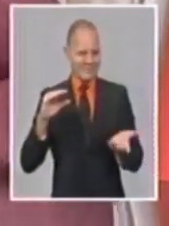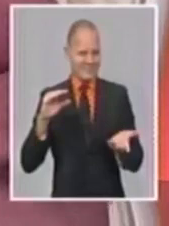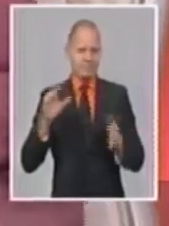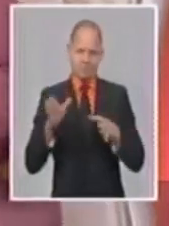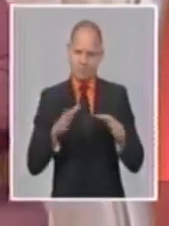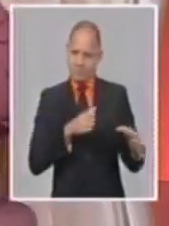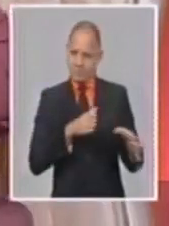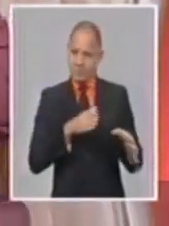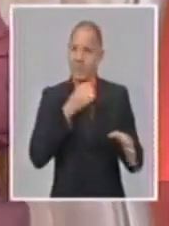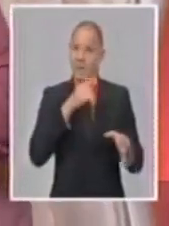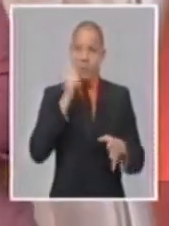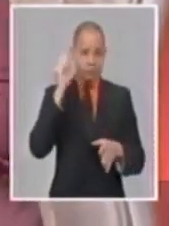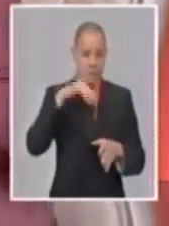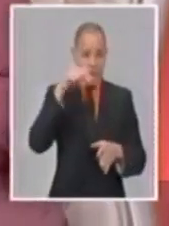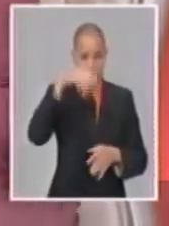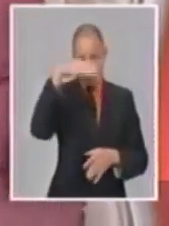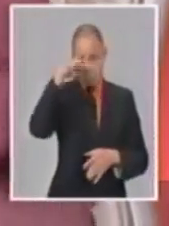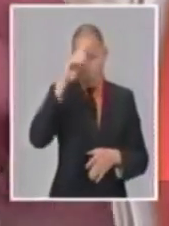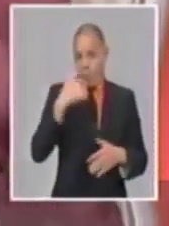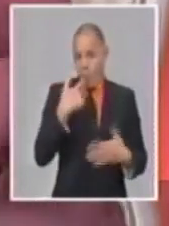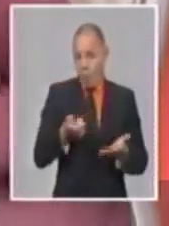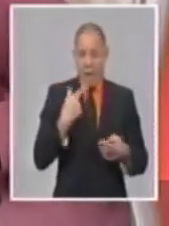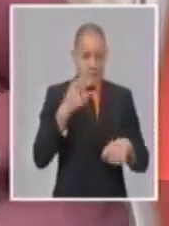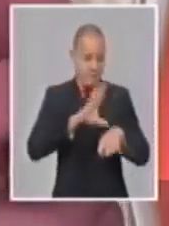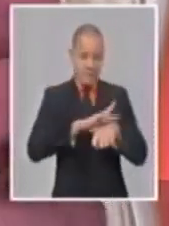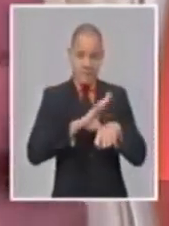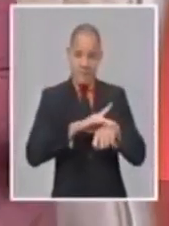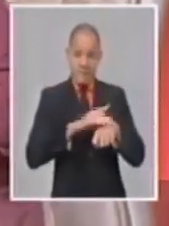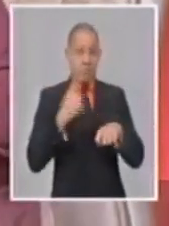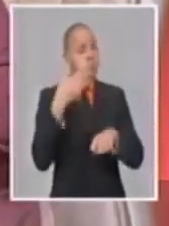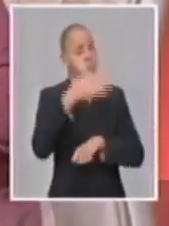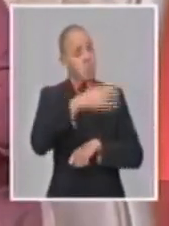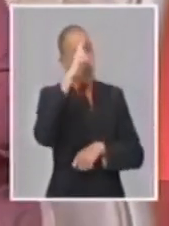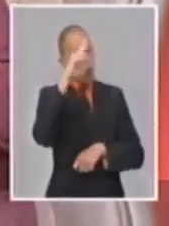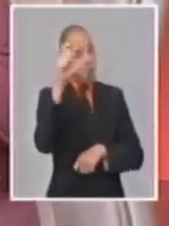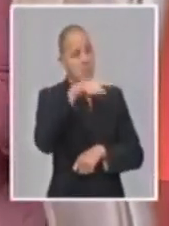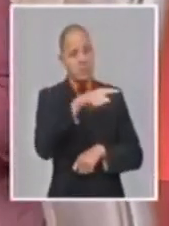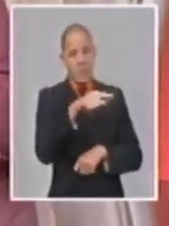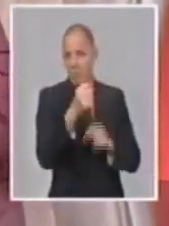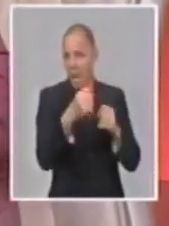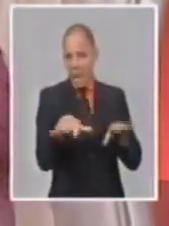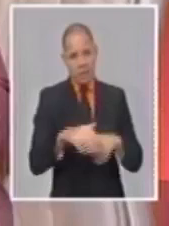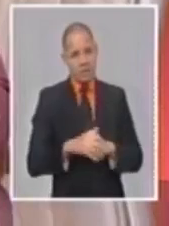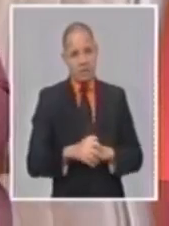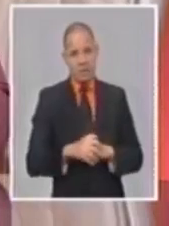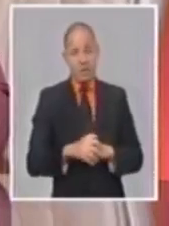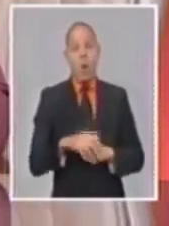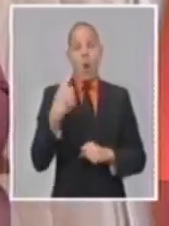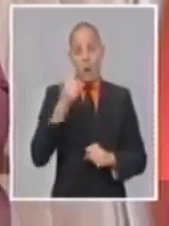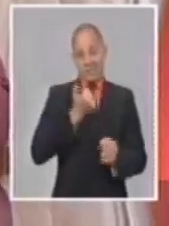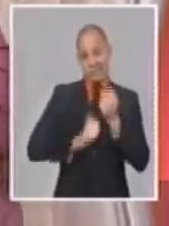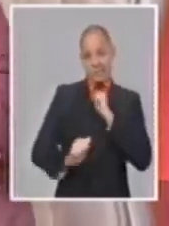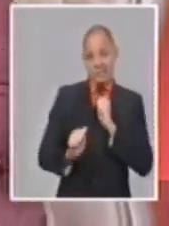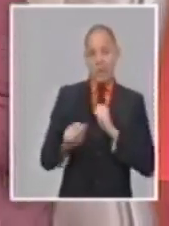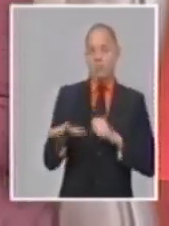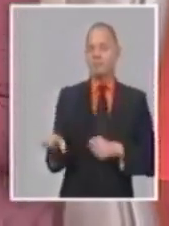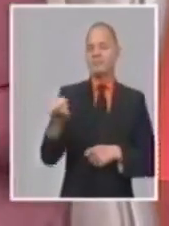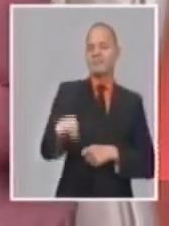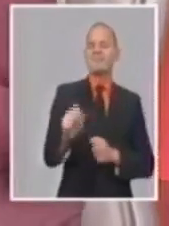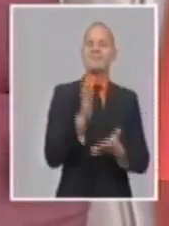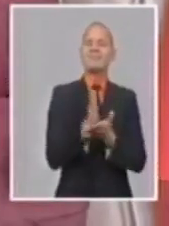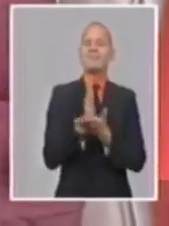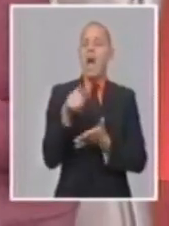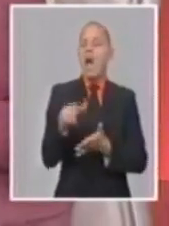tenemos un hospital donde nos atienden gratuitamente, ahí están nuestros niños yendo a nuestras escuelas e incluso recibiendo las clases